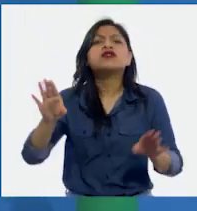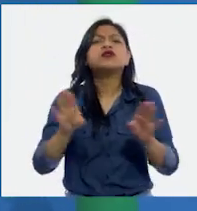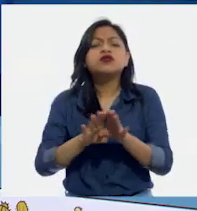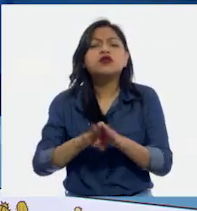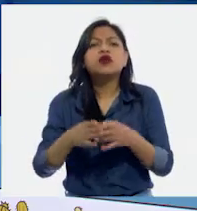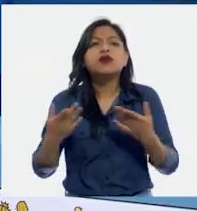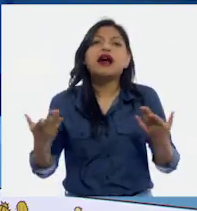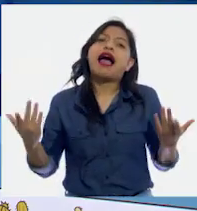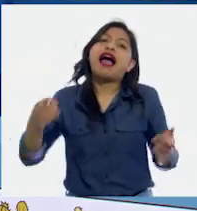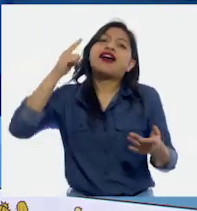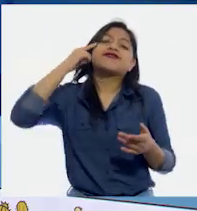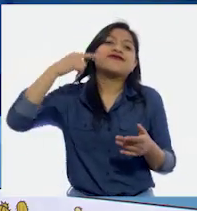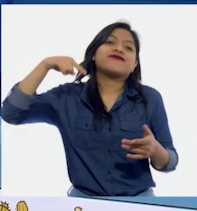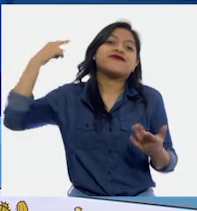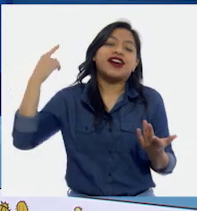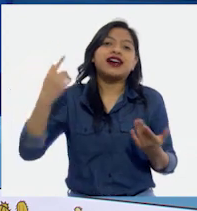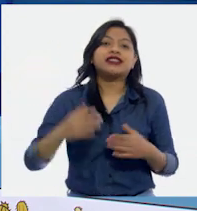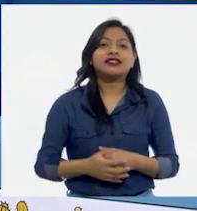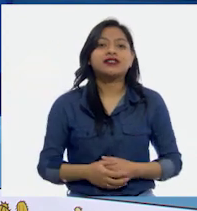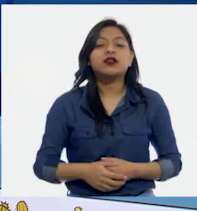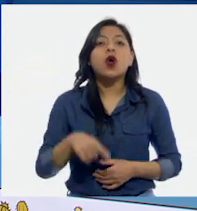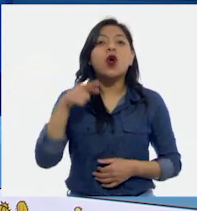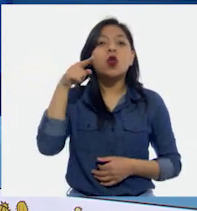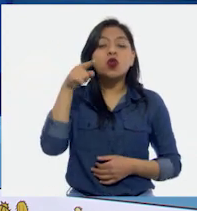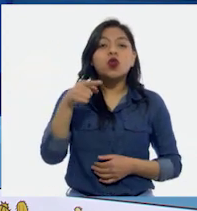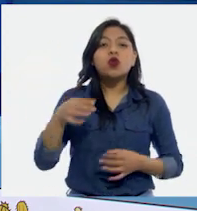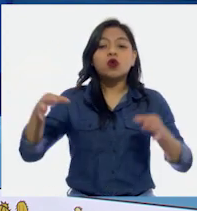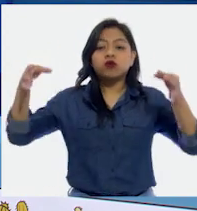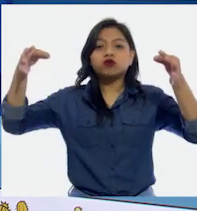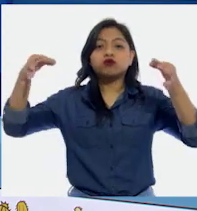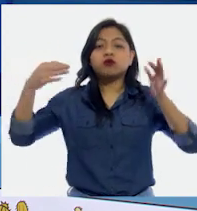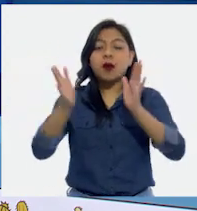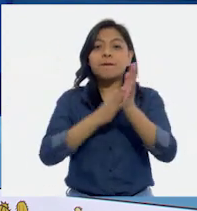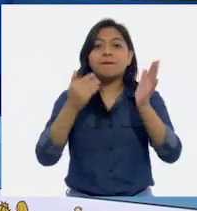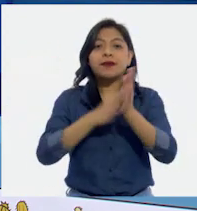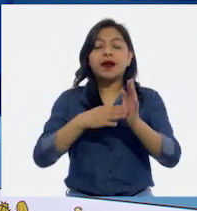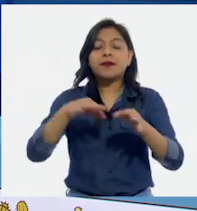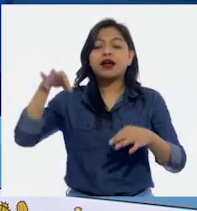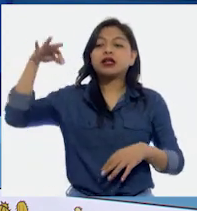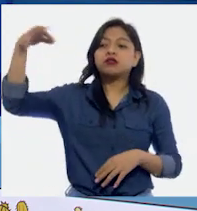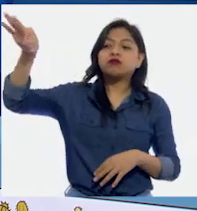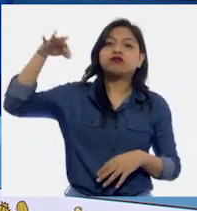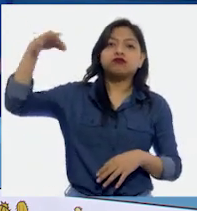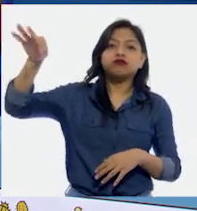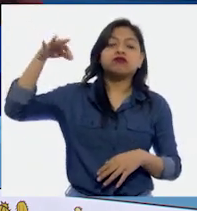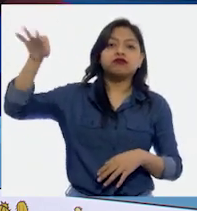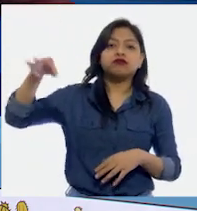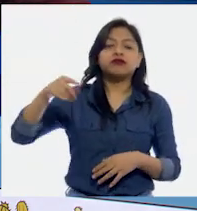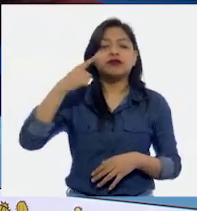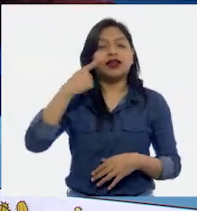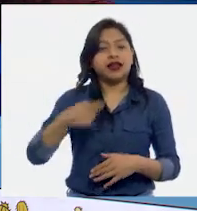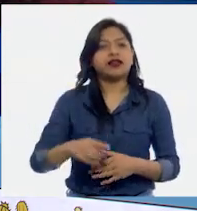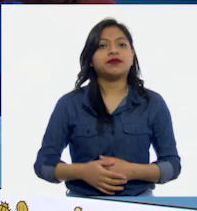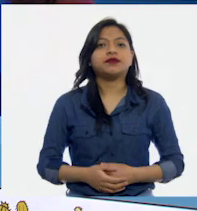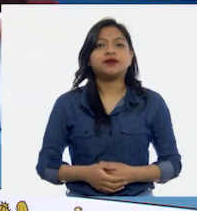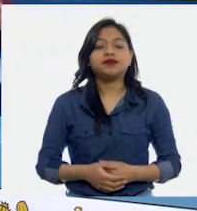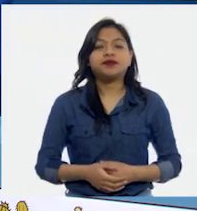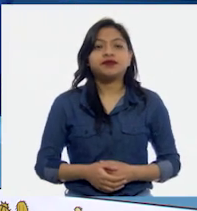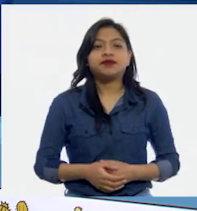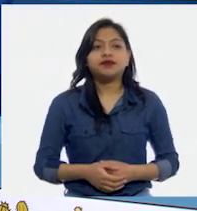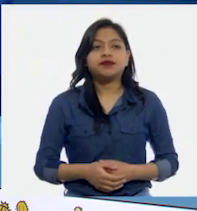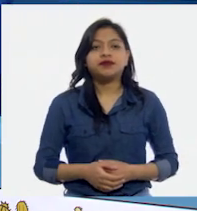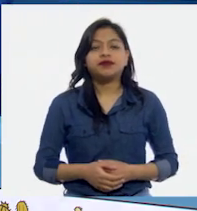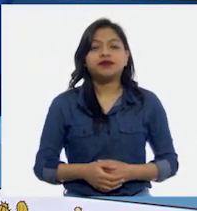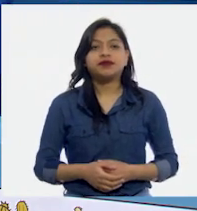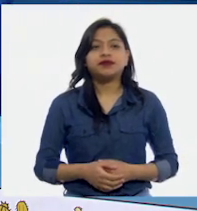pues muy fácil. Si sostengo una hoja de papel y la agito la mano junto a ella, por ejemplo, voy a tomar su hoja, maestro. Muy bien,